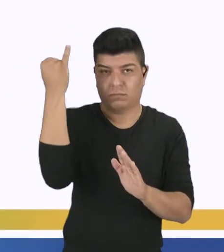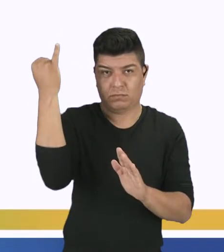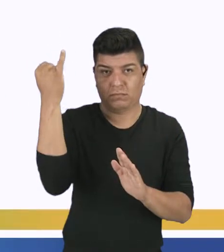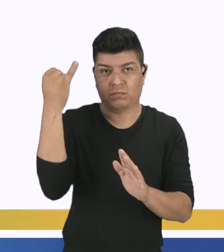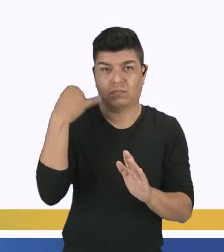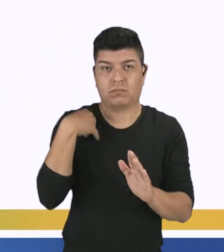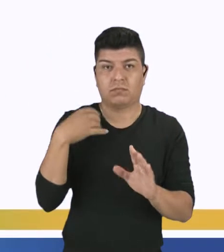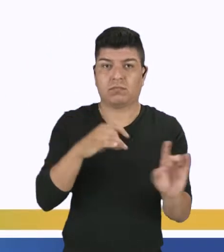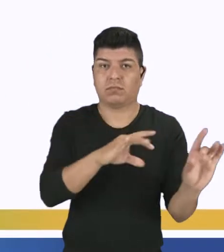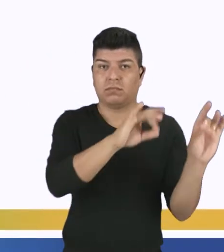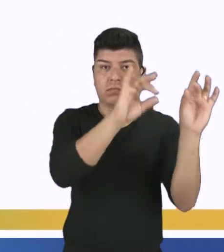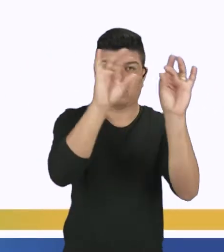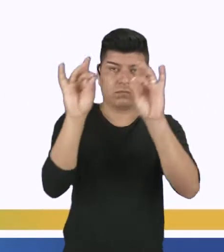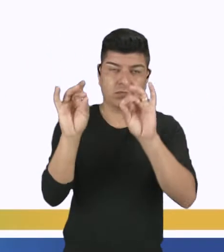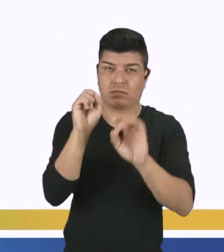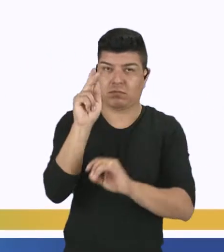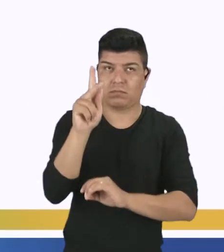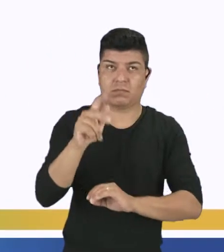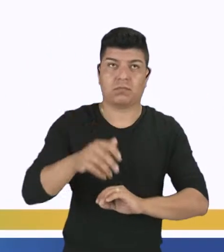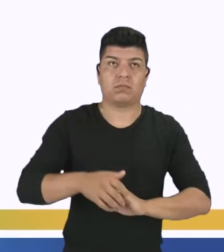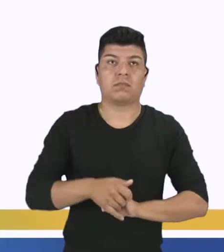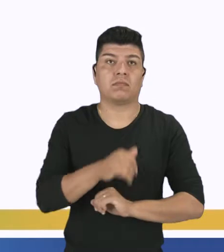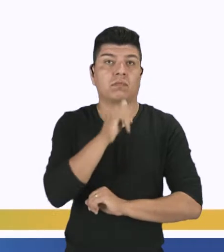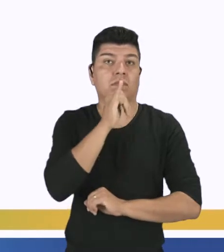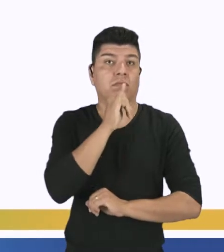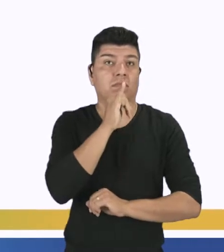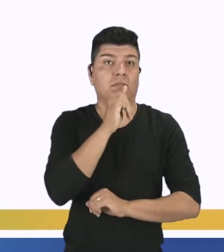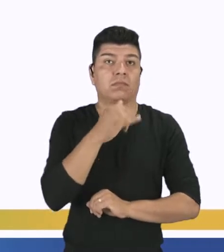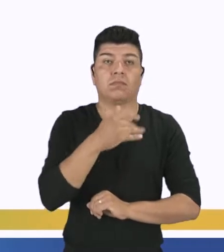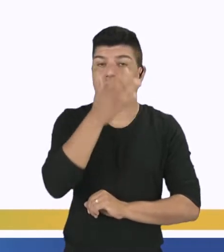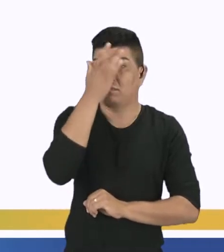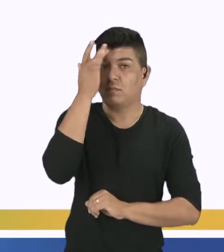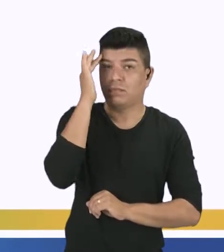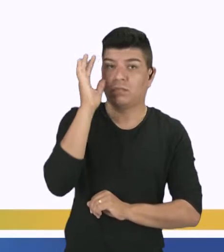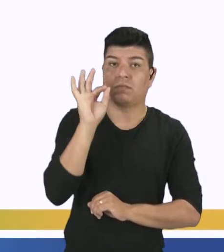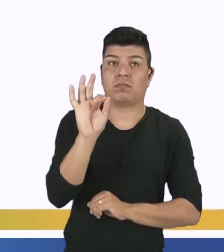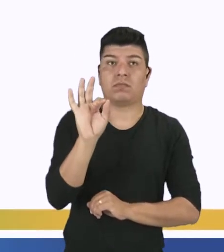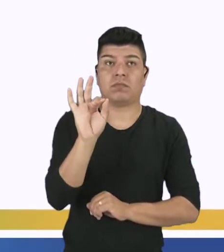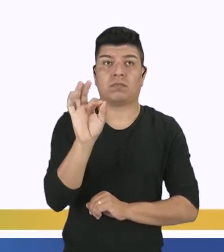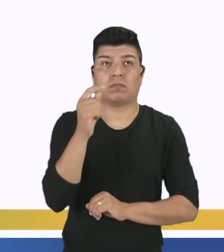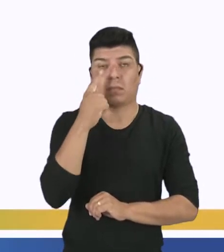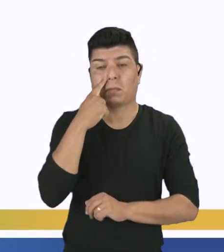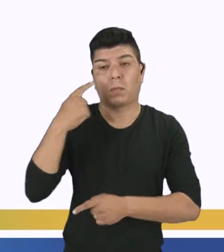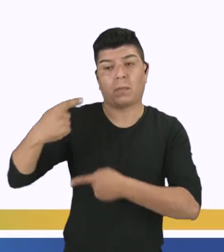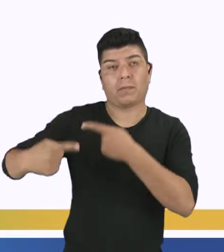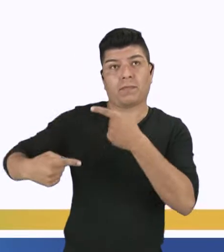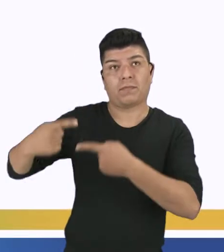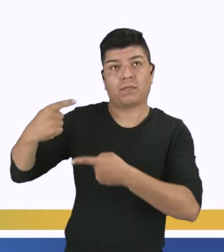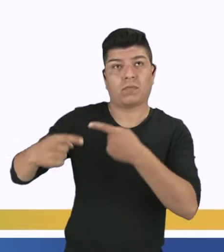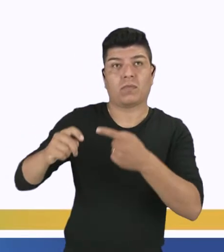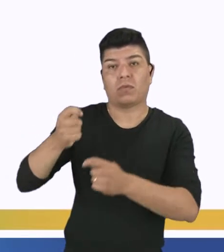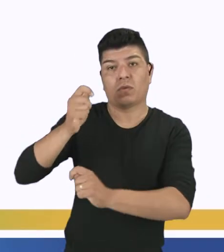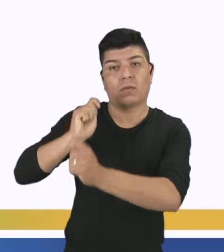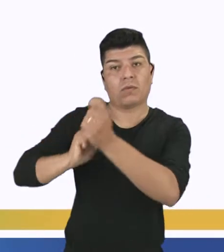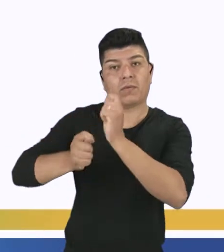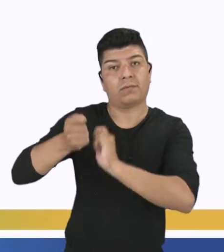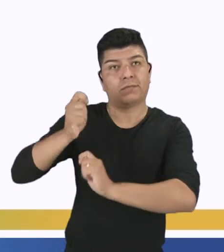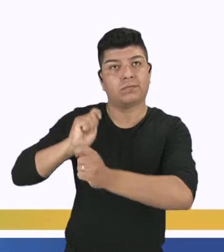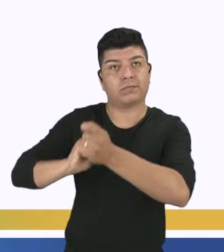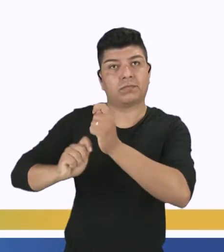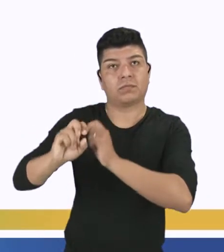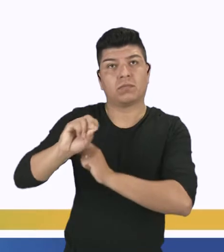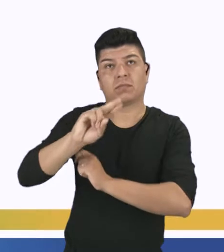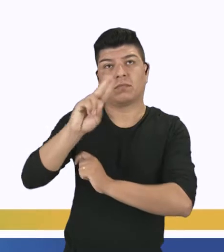sus especialidades. Por ejemplo, pueden ser personas relacionadas a política, a la economía